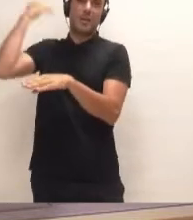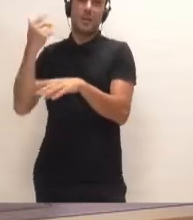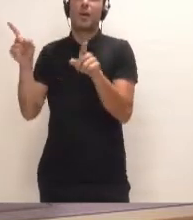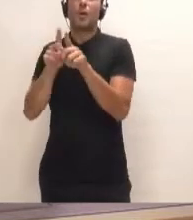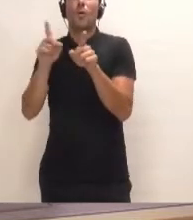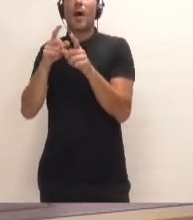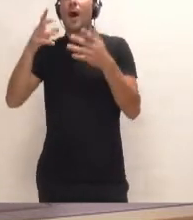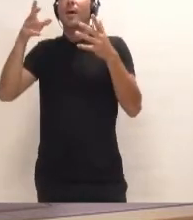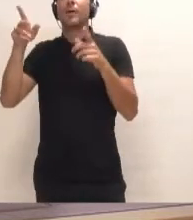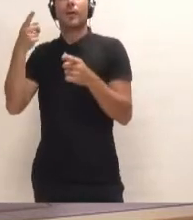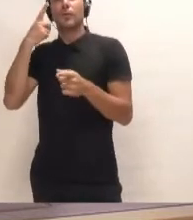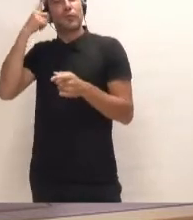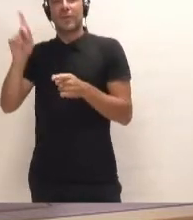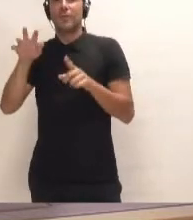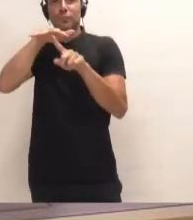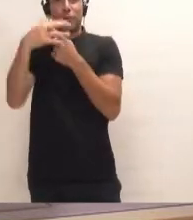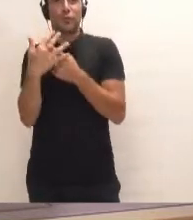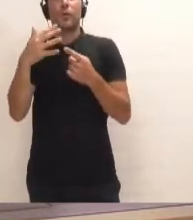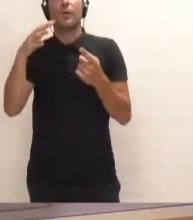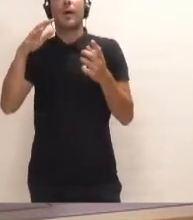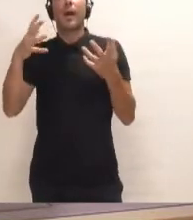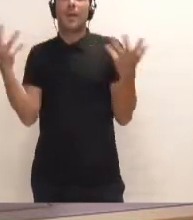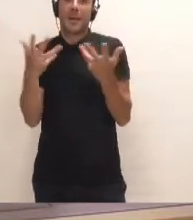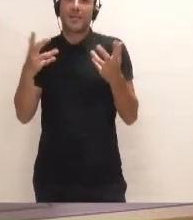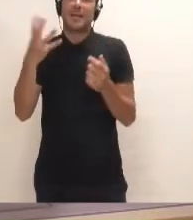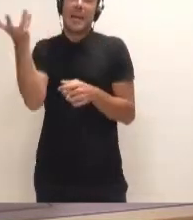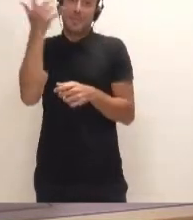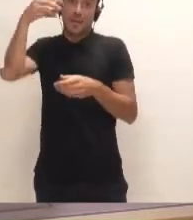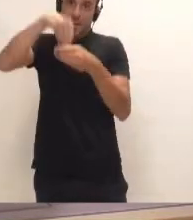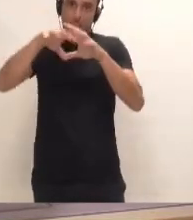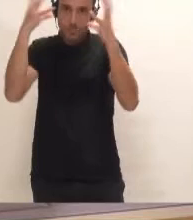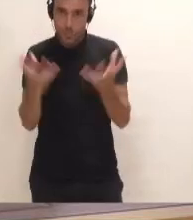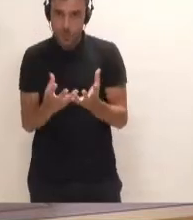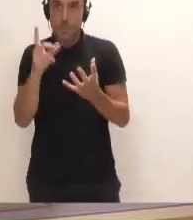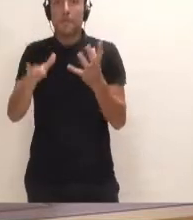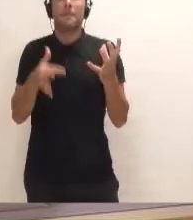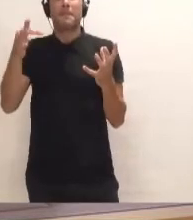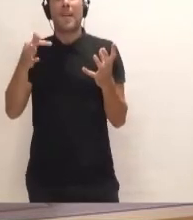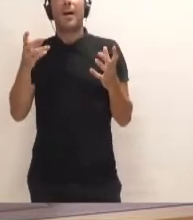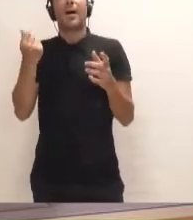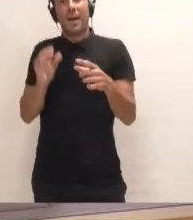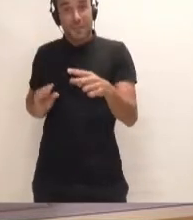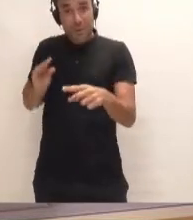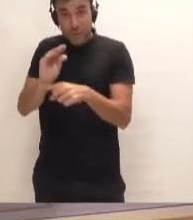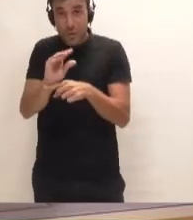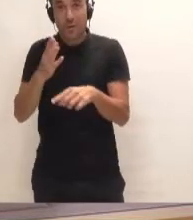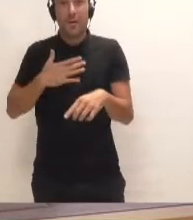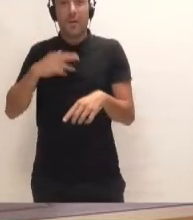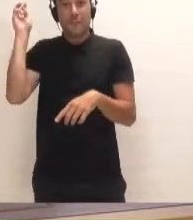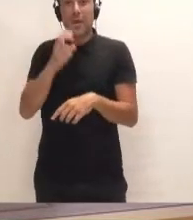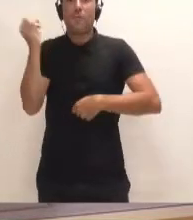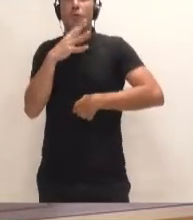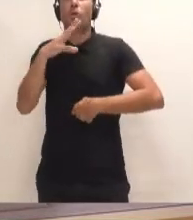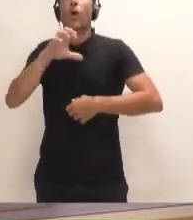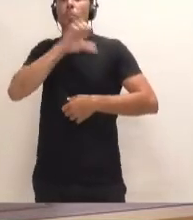el estado de emergencia climática en el que se encuentra el planeta y mucho menos se adaptaba a las posibilidades de inversión que vienen desde los fondos